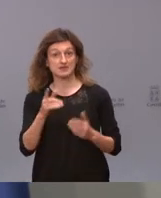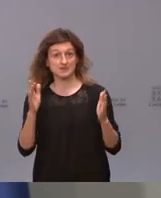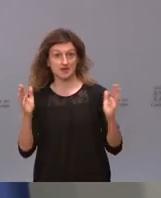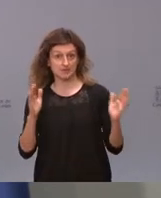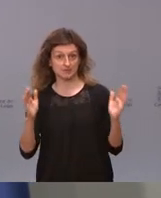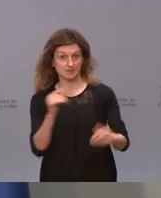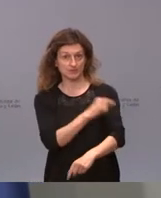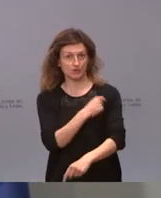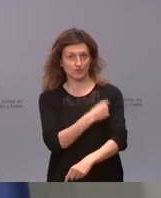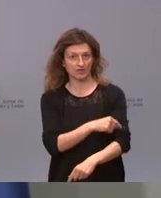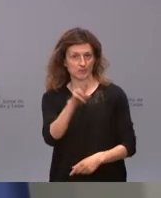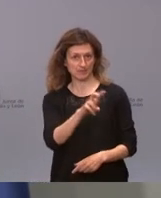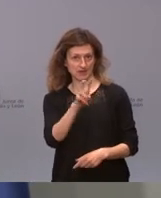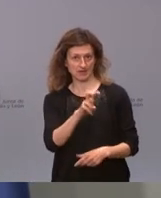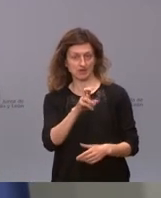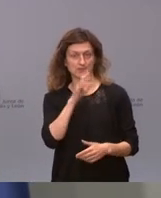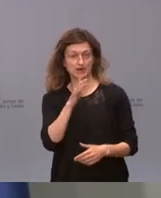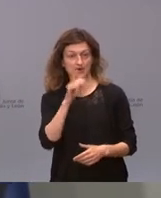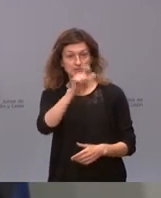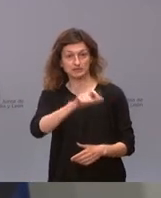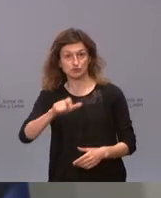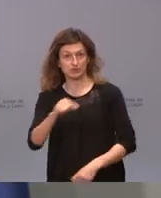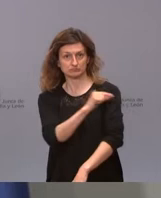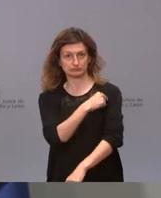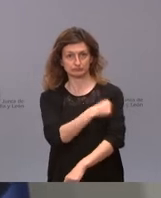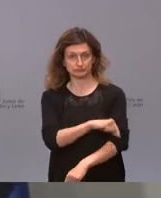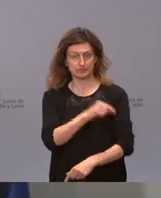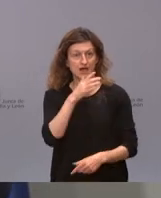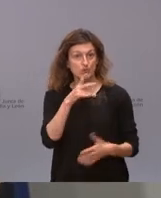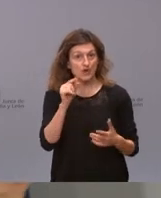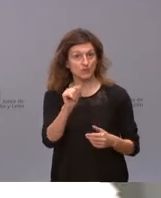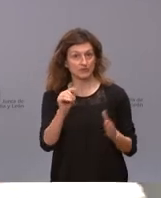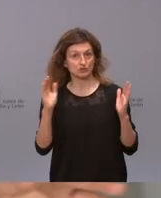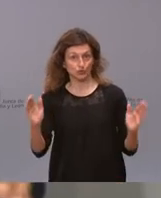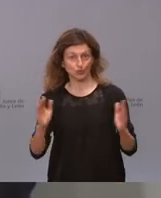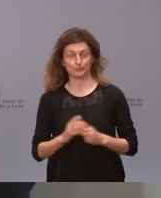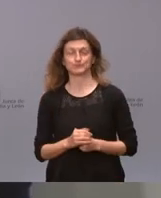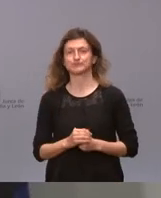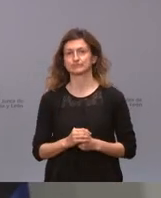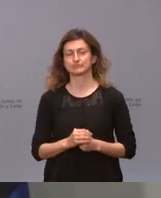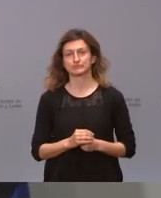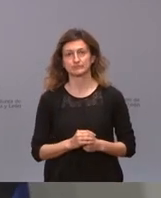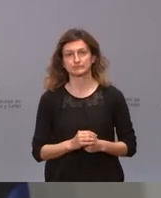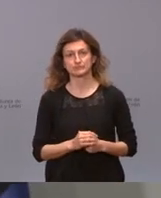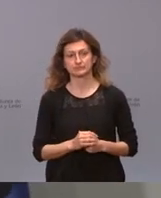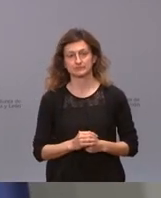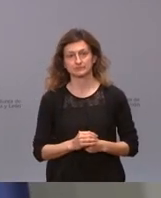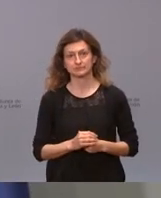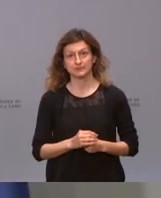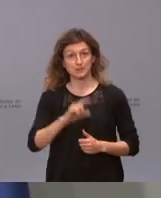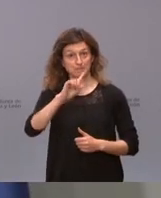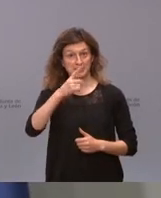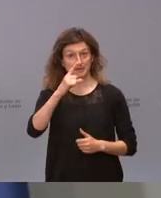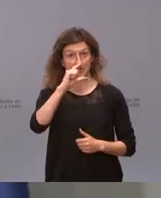tener vacunados en este momento con una primera dosis